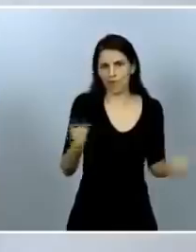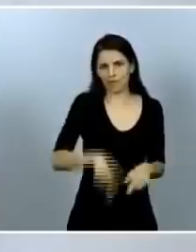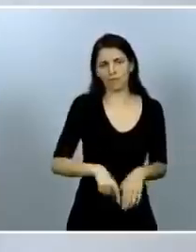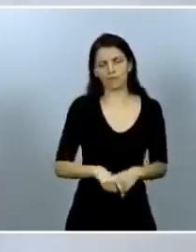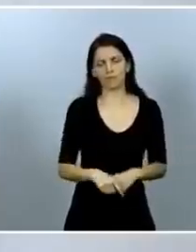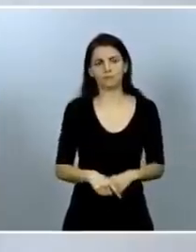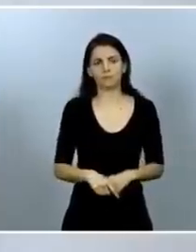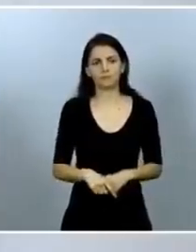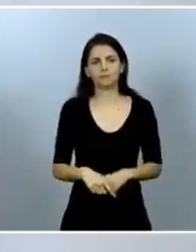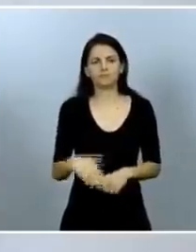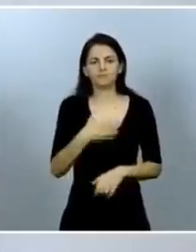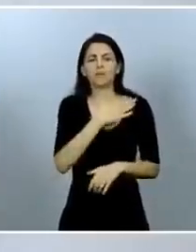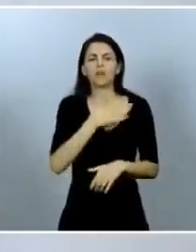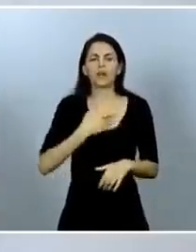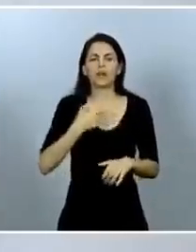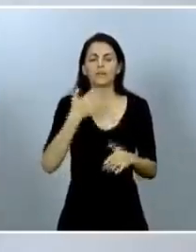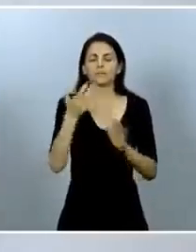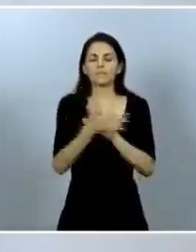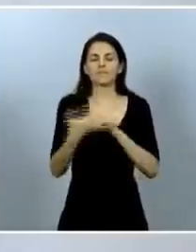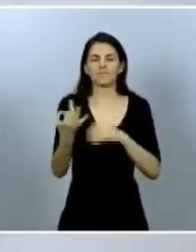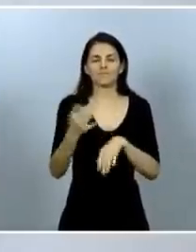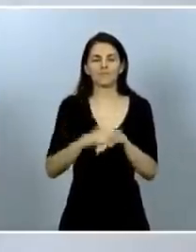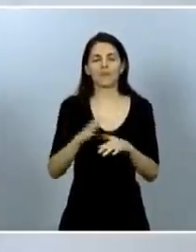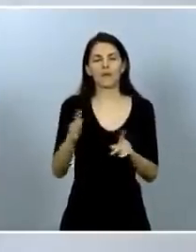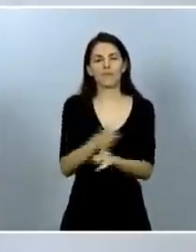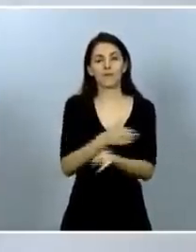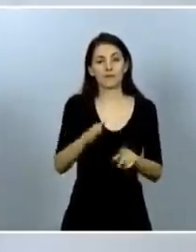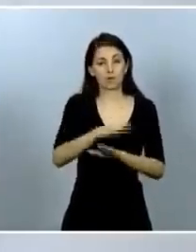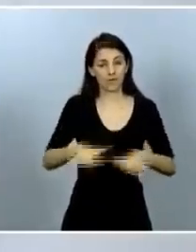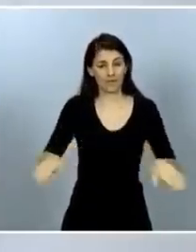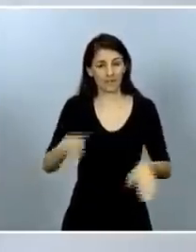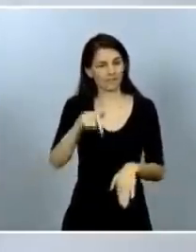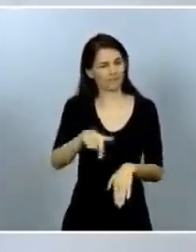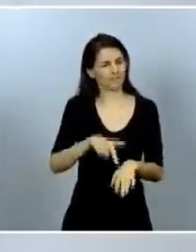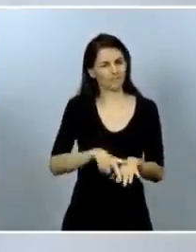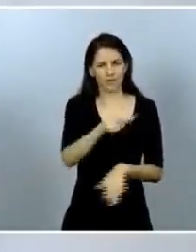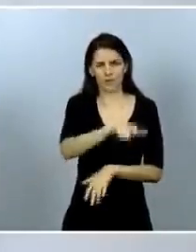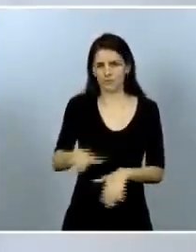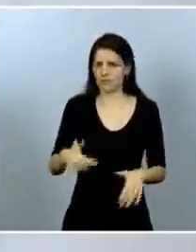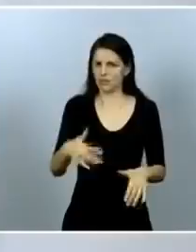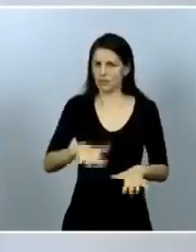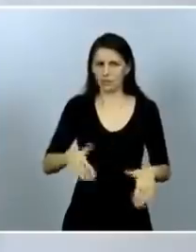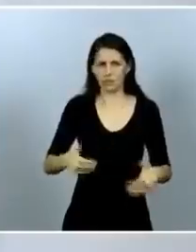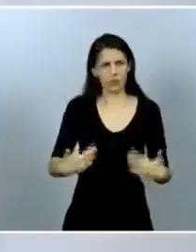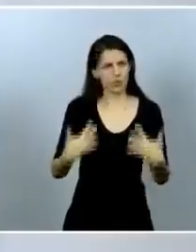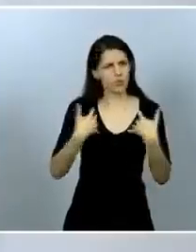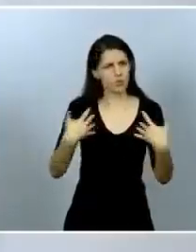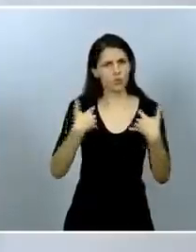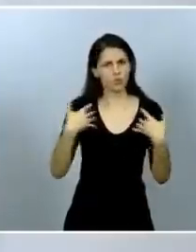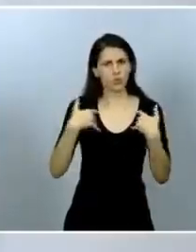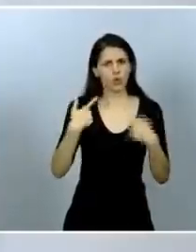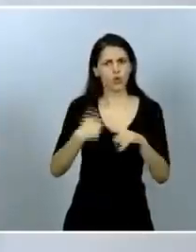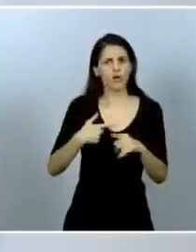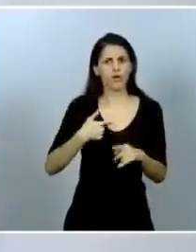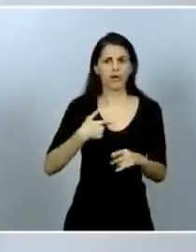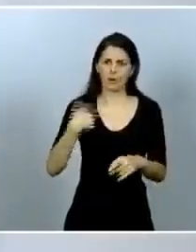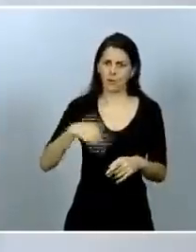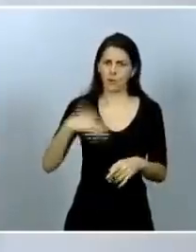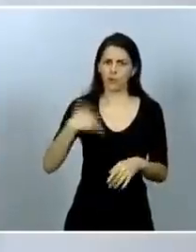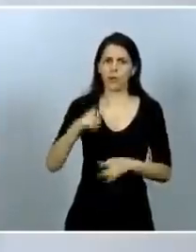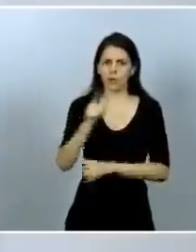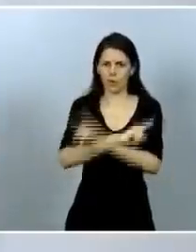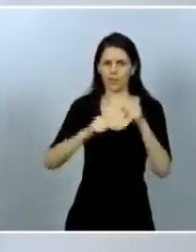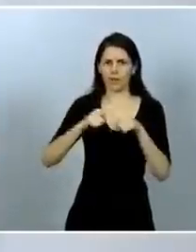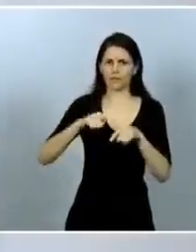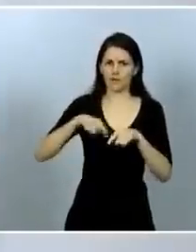El maltrato infantil es una causa de enorme sufrimiento para niños y niñas que tiene consecuencias a largo plazo, que implica problemas de conducta,